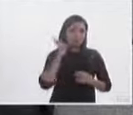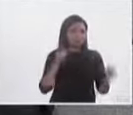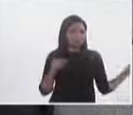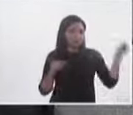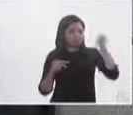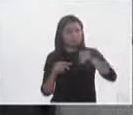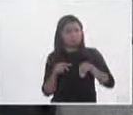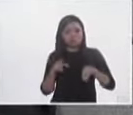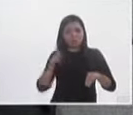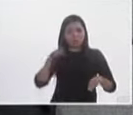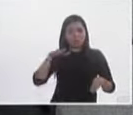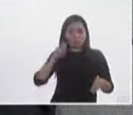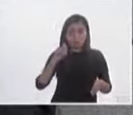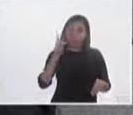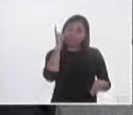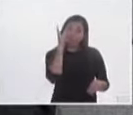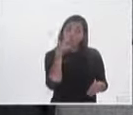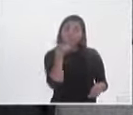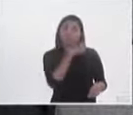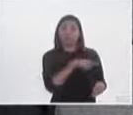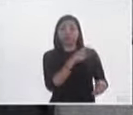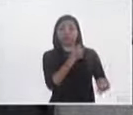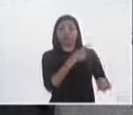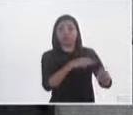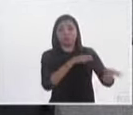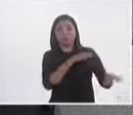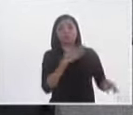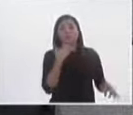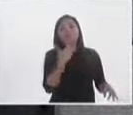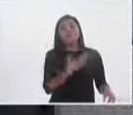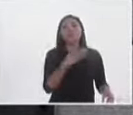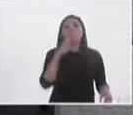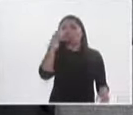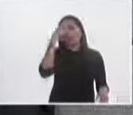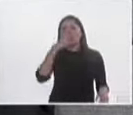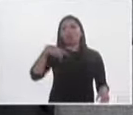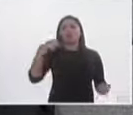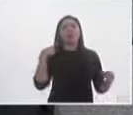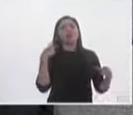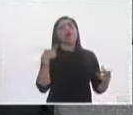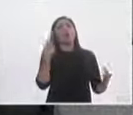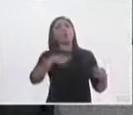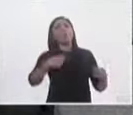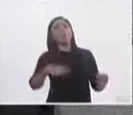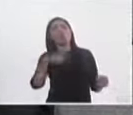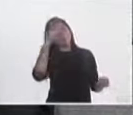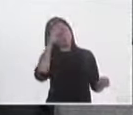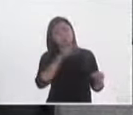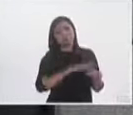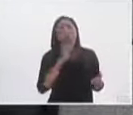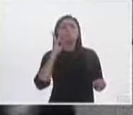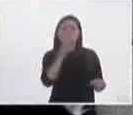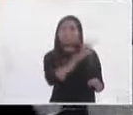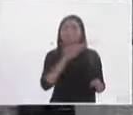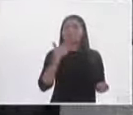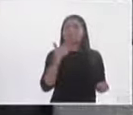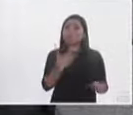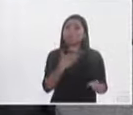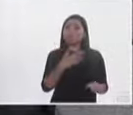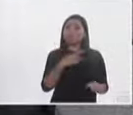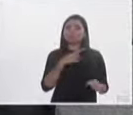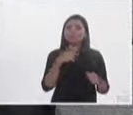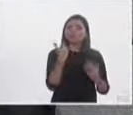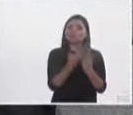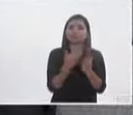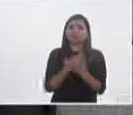y ojalá hagan un gran papel para que no se decepcione la gente y yo creo que tiene un gran ánimo de cumplir con sus propuestas y eso es importante